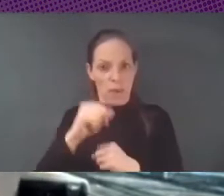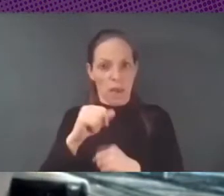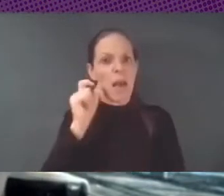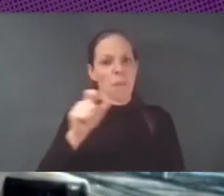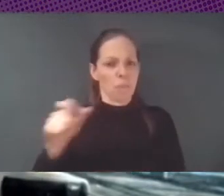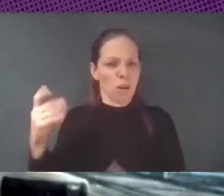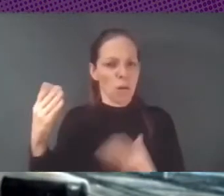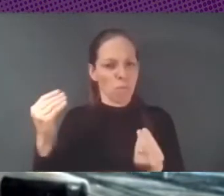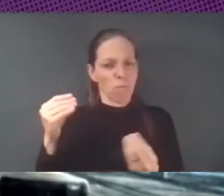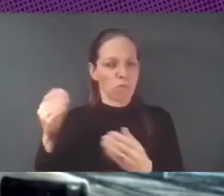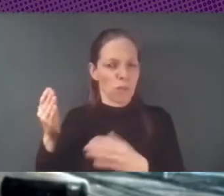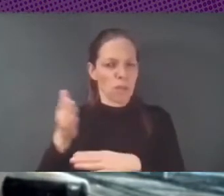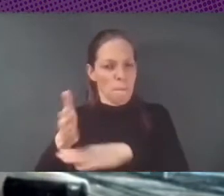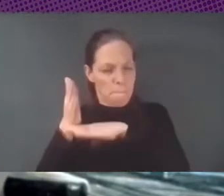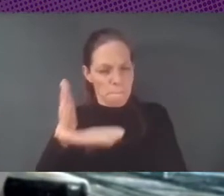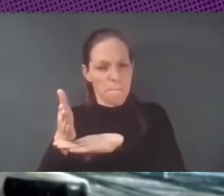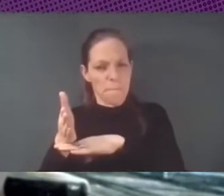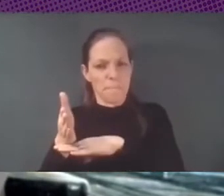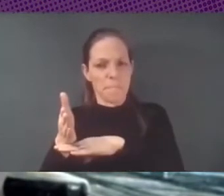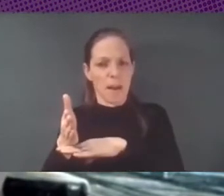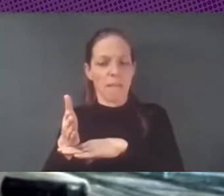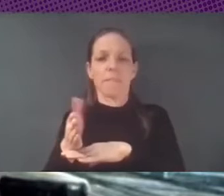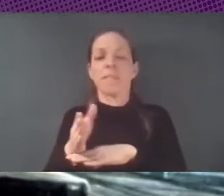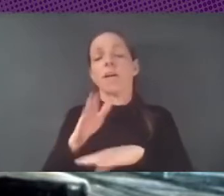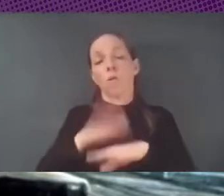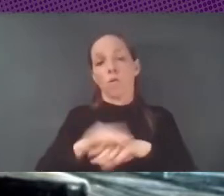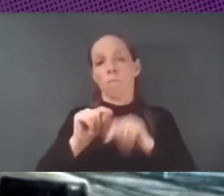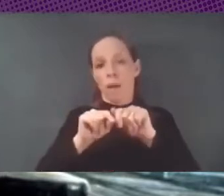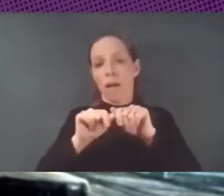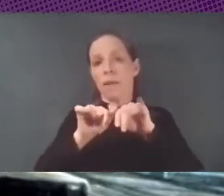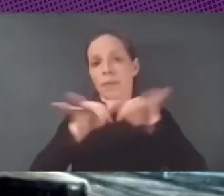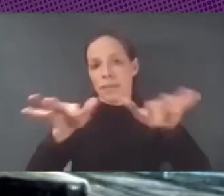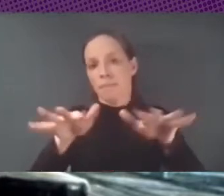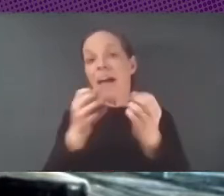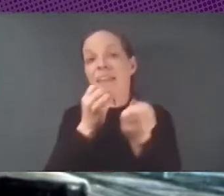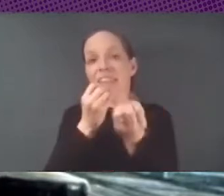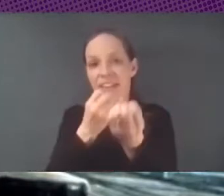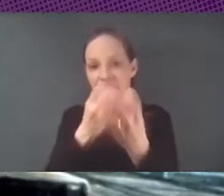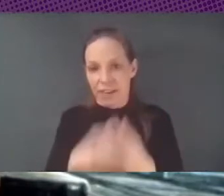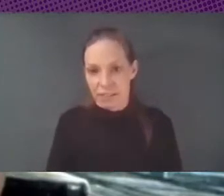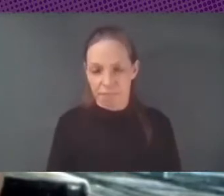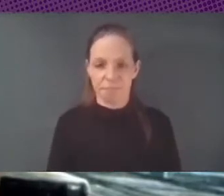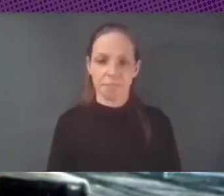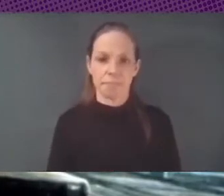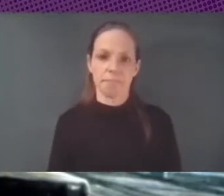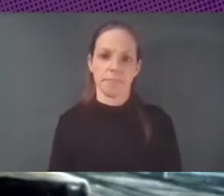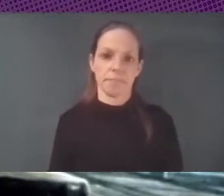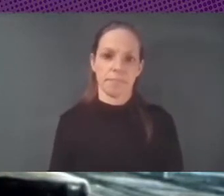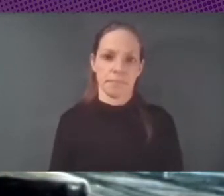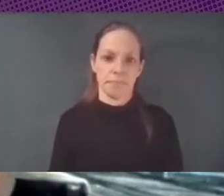en los márgenes de la pandemia datificada. Como temas, hemos cubierto muchísimos,